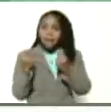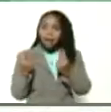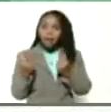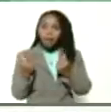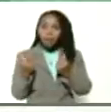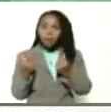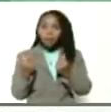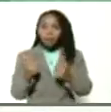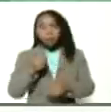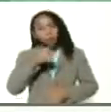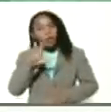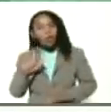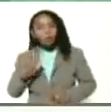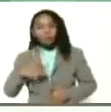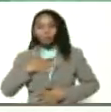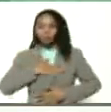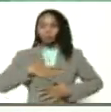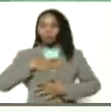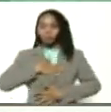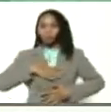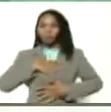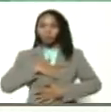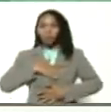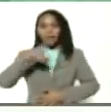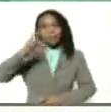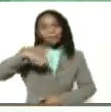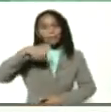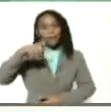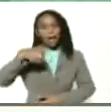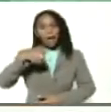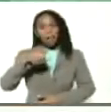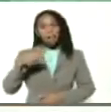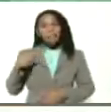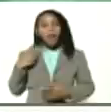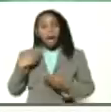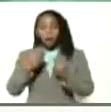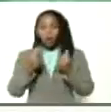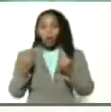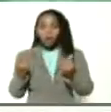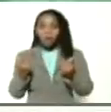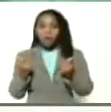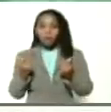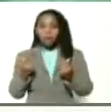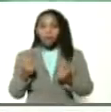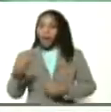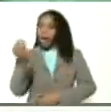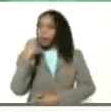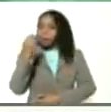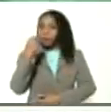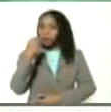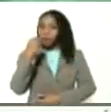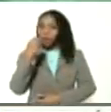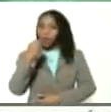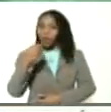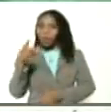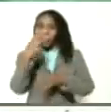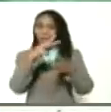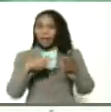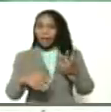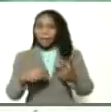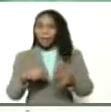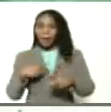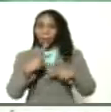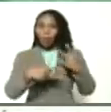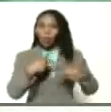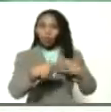bueno se satisface las necesidades de la economía de la alimentación de los insumos para producir